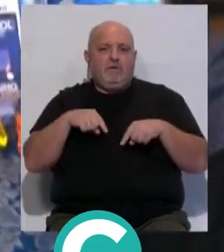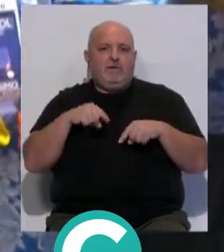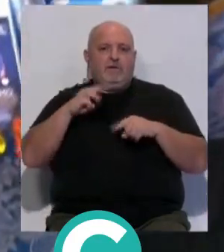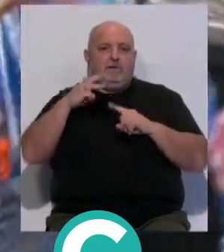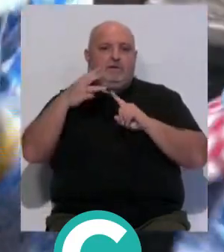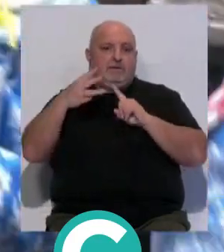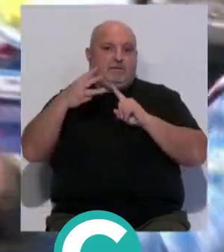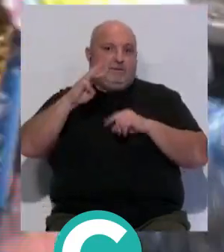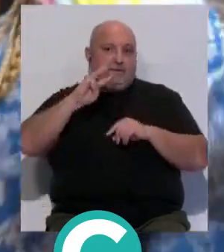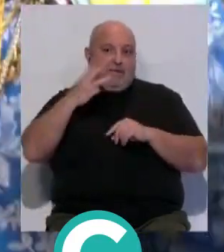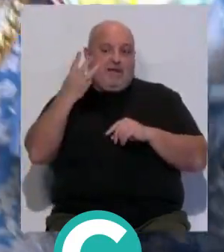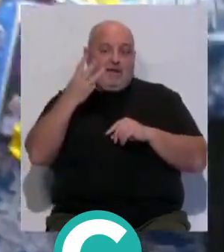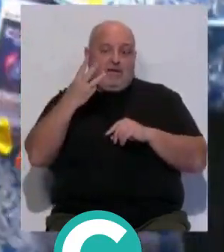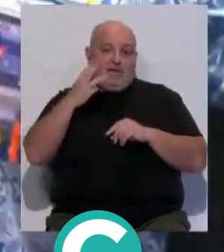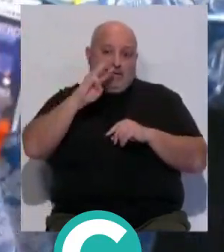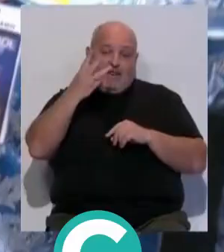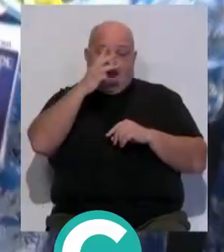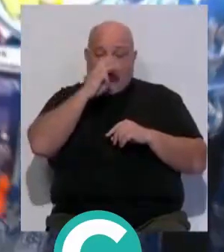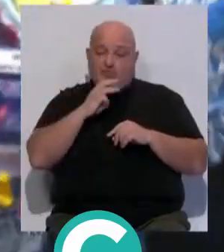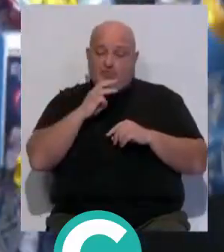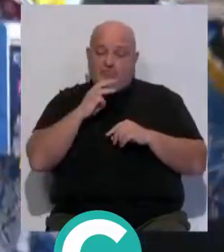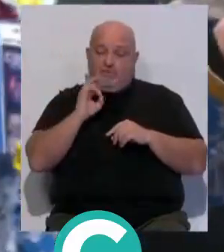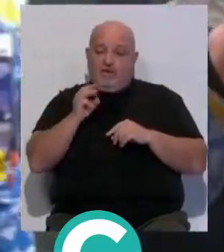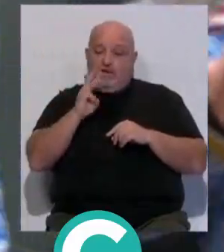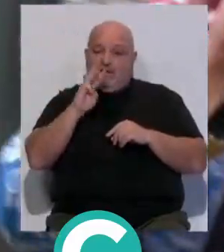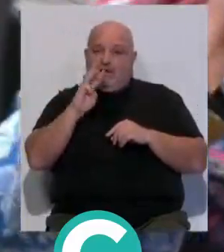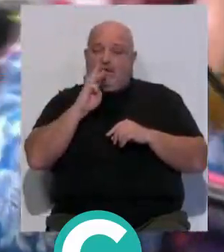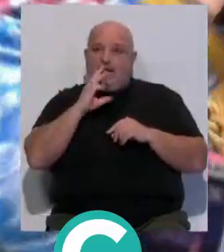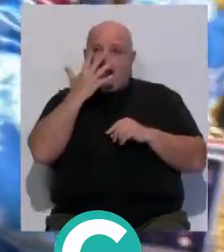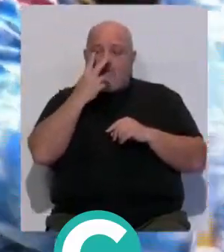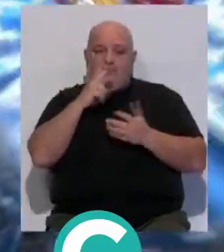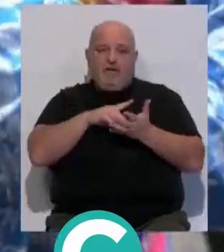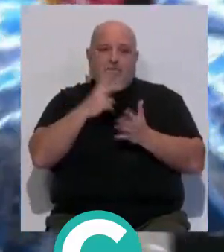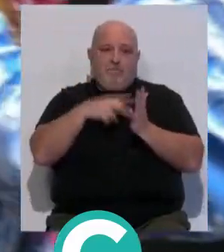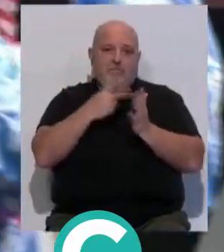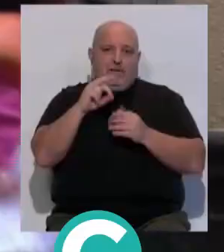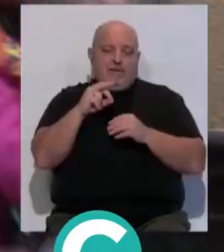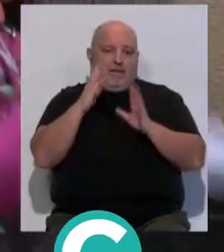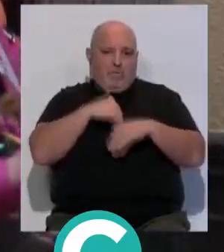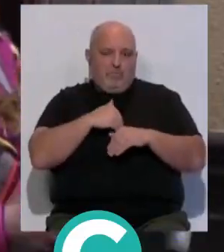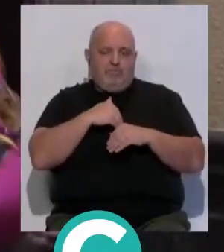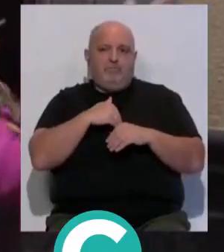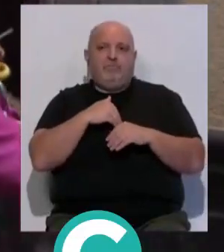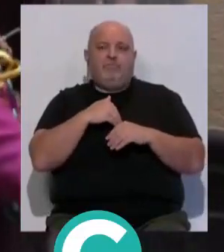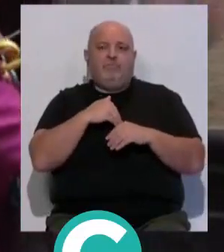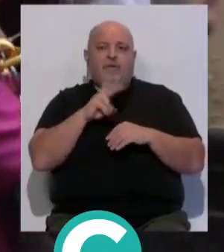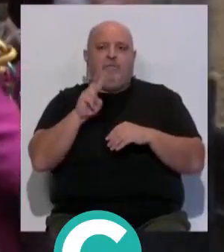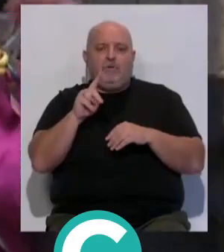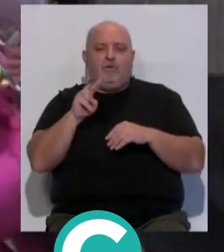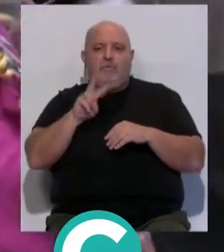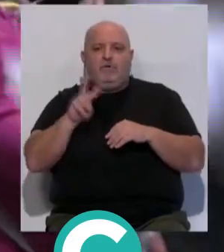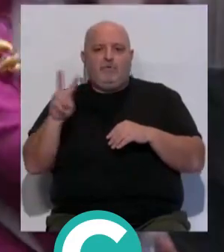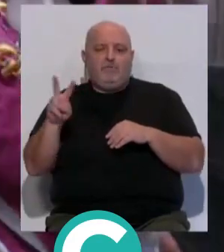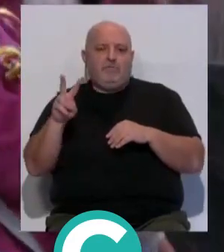tercer carnaval o el tercer año, porque en verdad sería carnaval serían dos, el del 20 se llegó a ser, 21 y